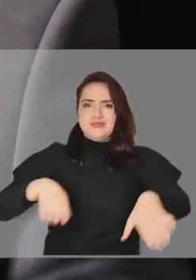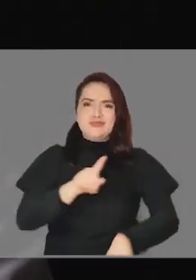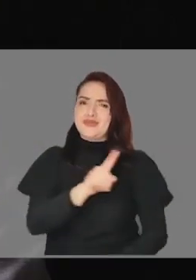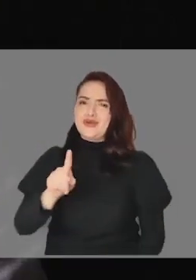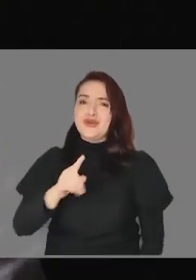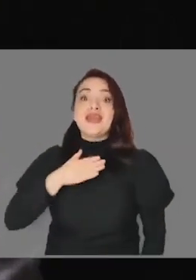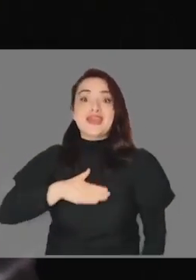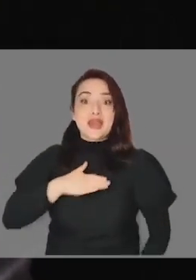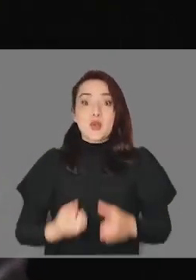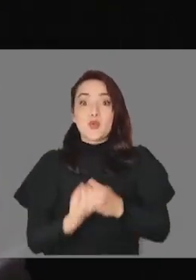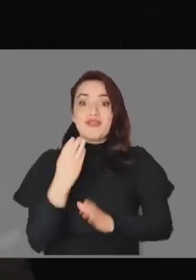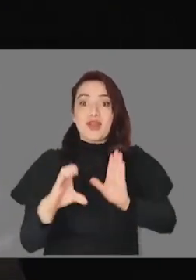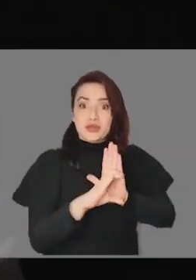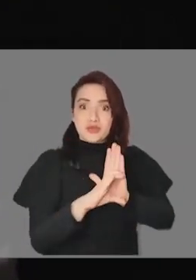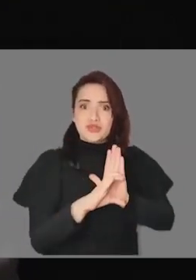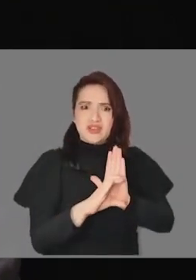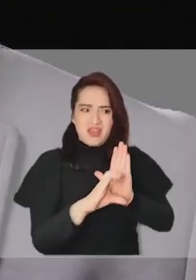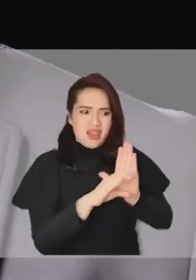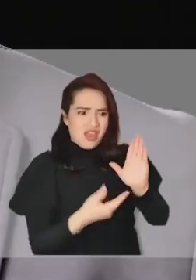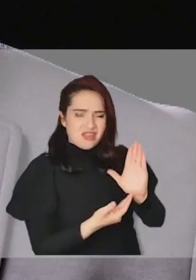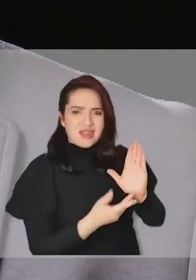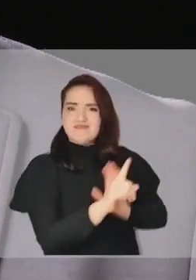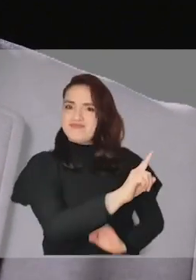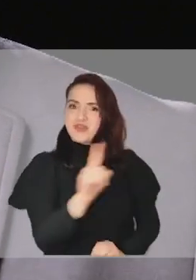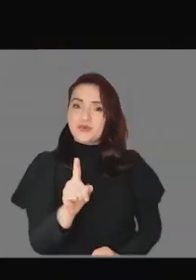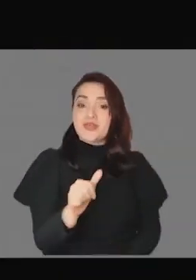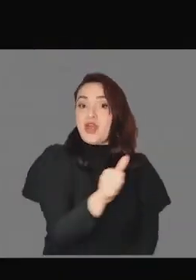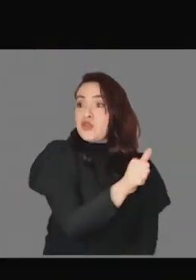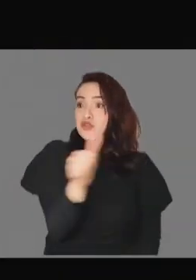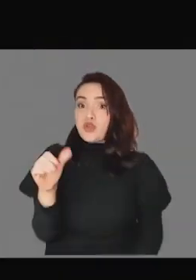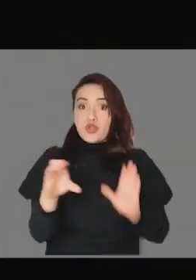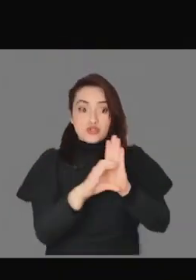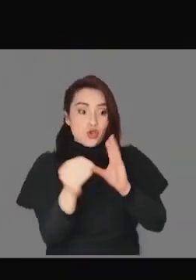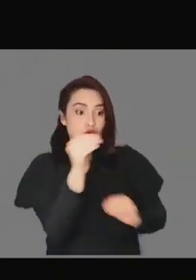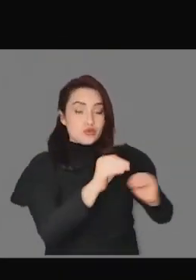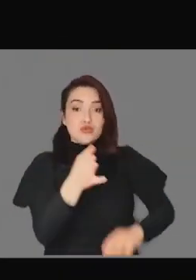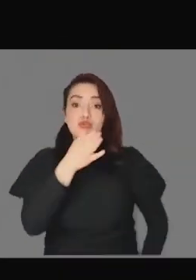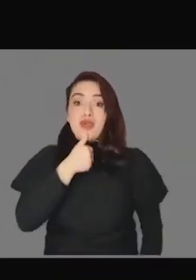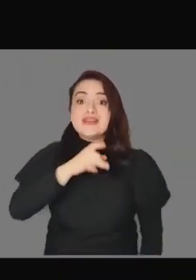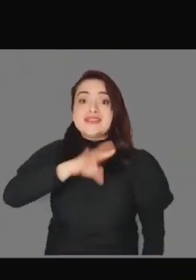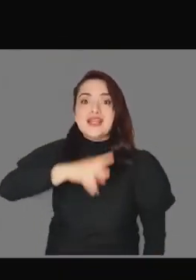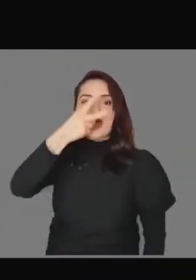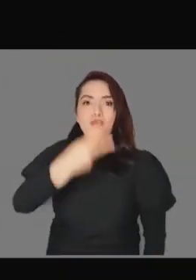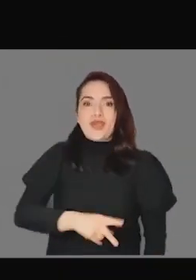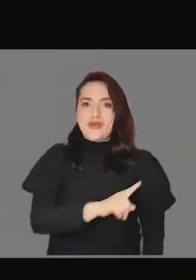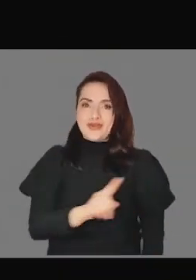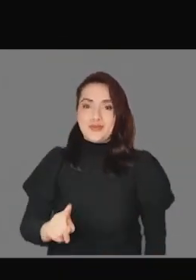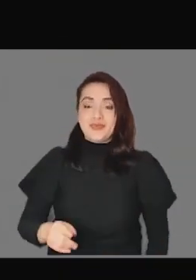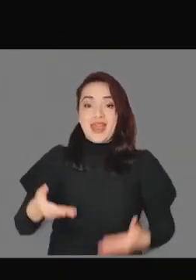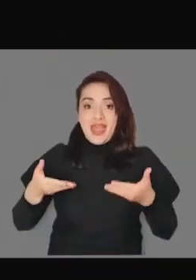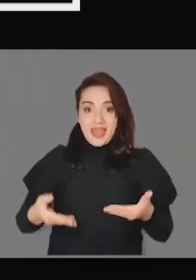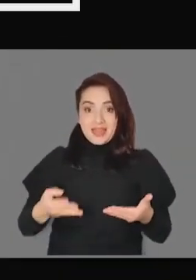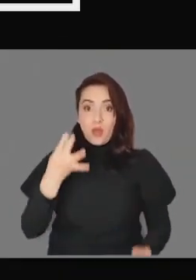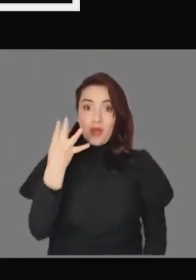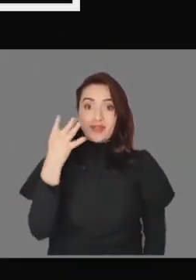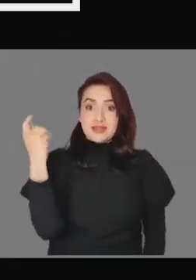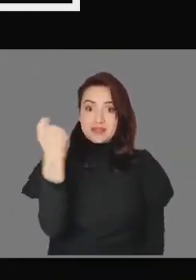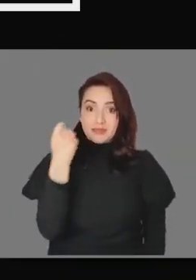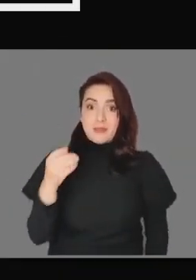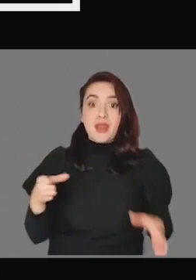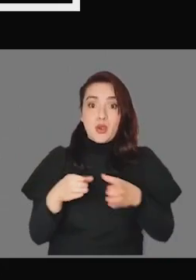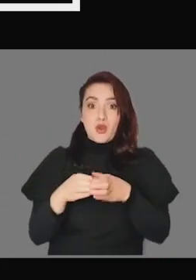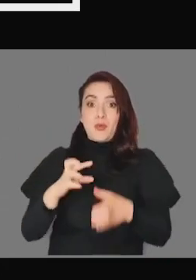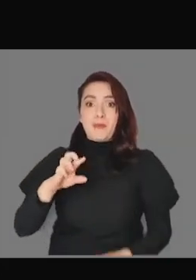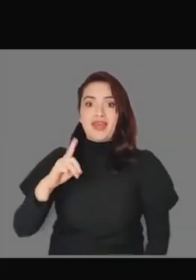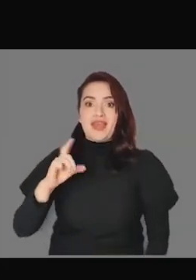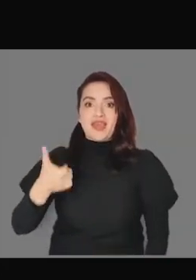dividen. Queremos una nueva constitución, pero no esta. Si no es de todos, si no es con todos, no es de Chile. Este 4